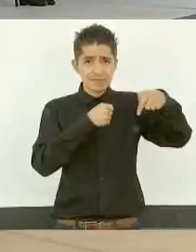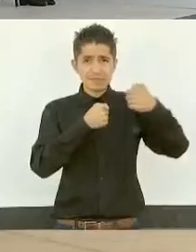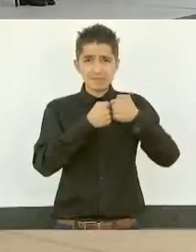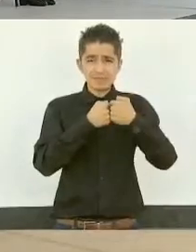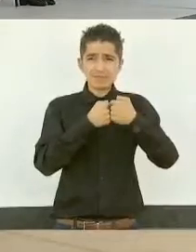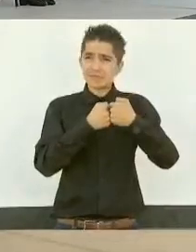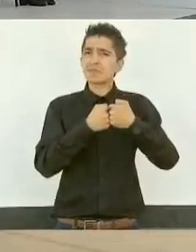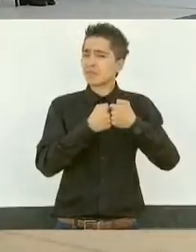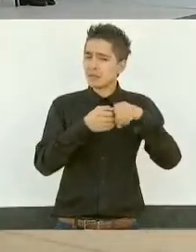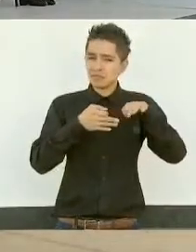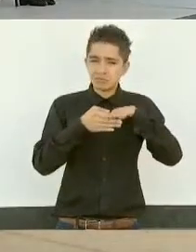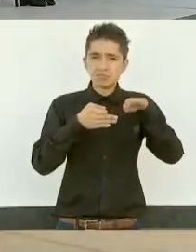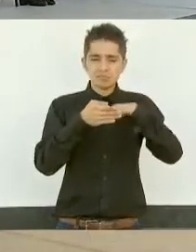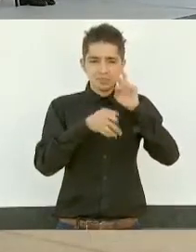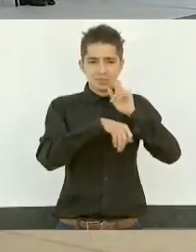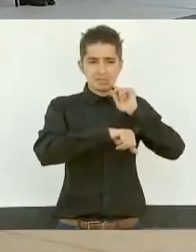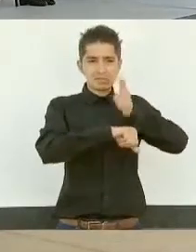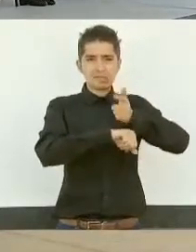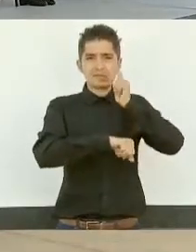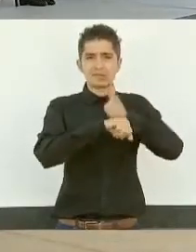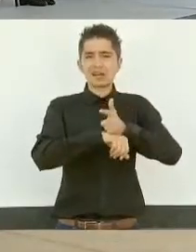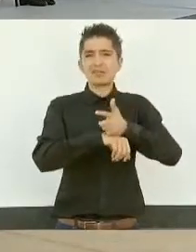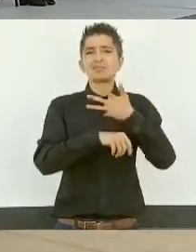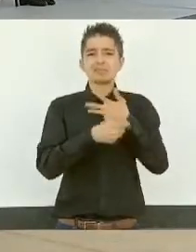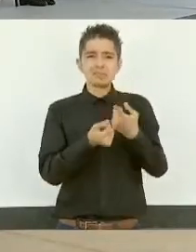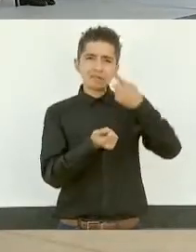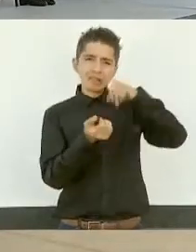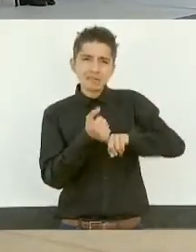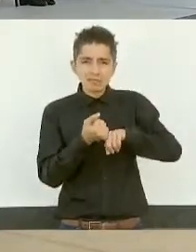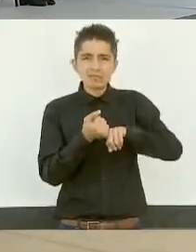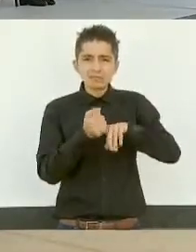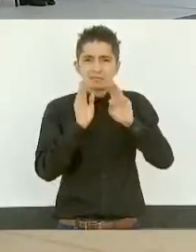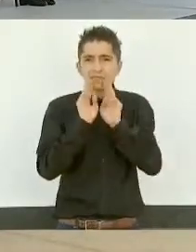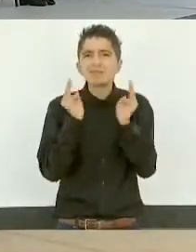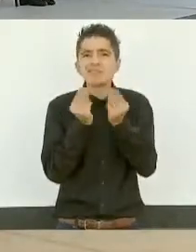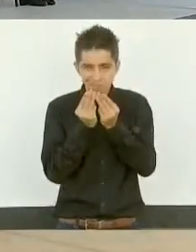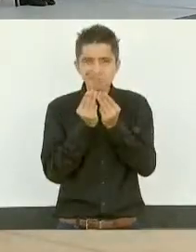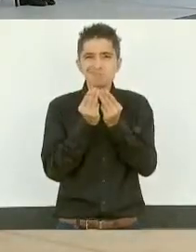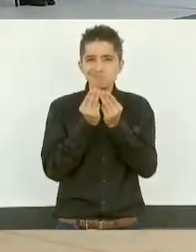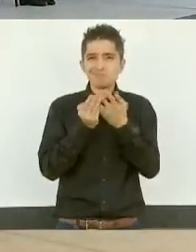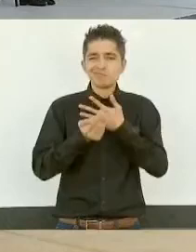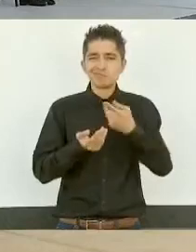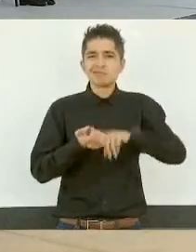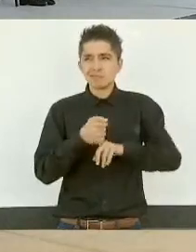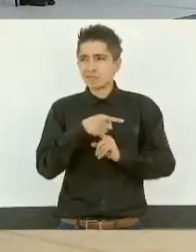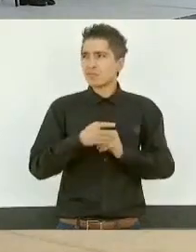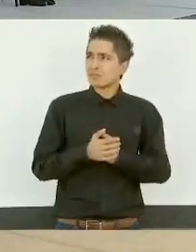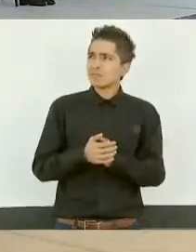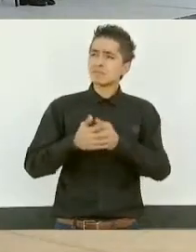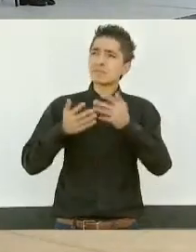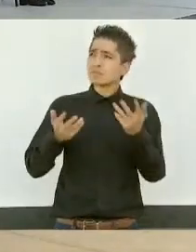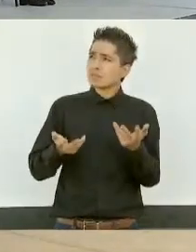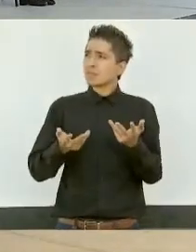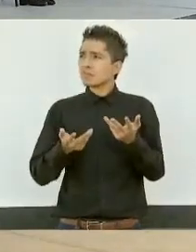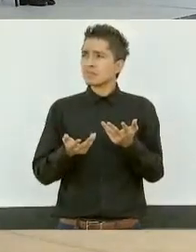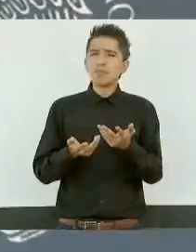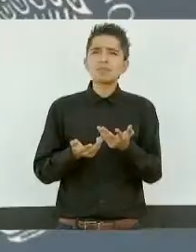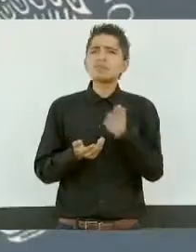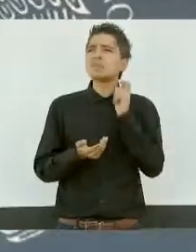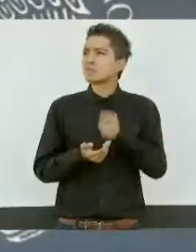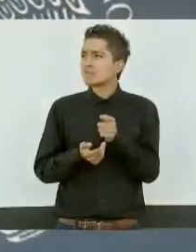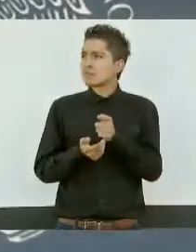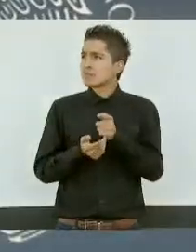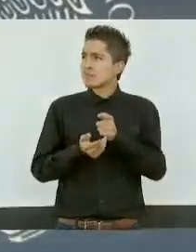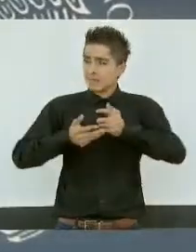operan o desarrollan actividades ilícitas grupos delincuenciales. De tal manera que establecer